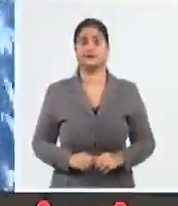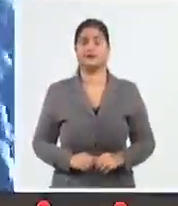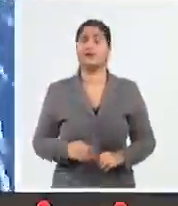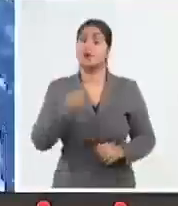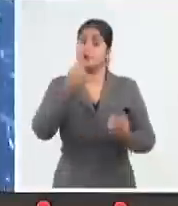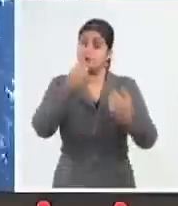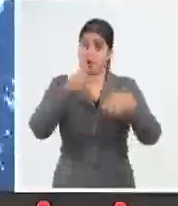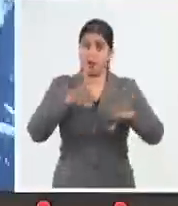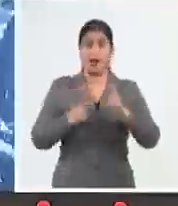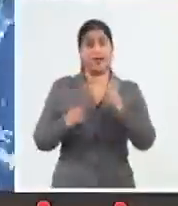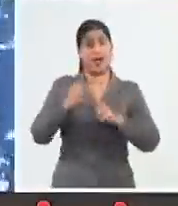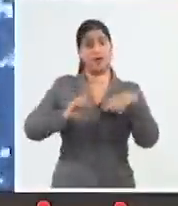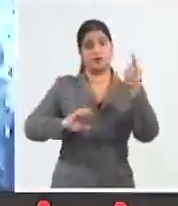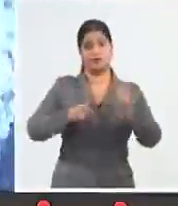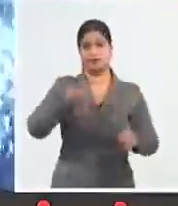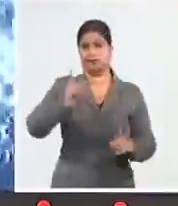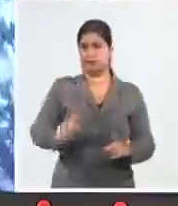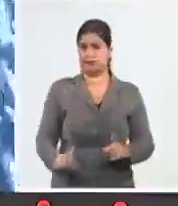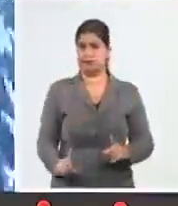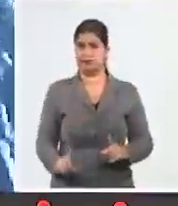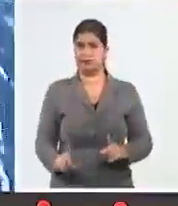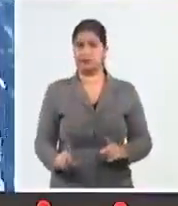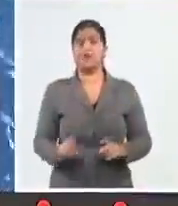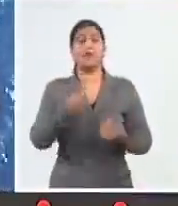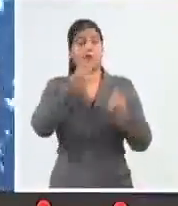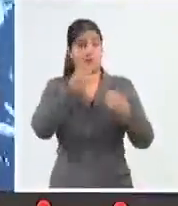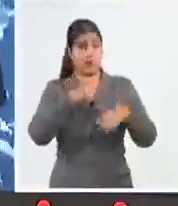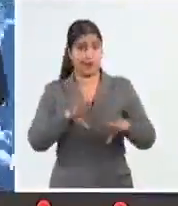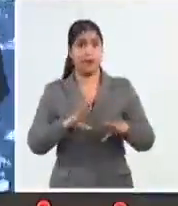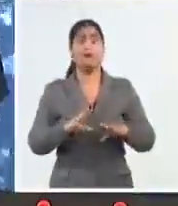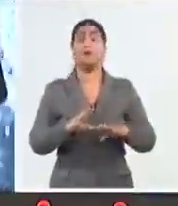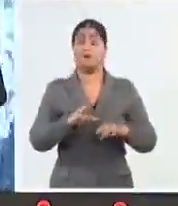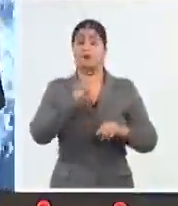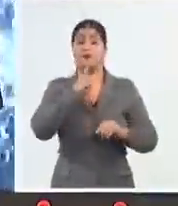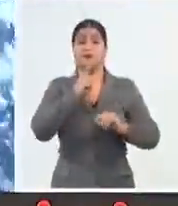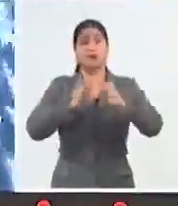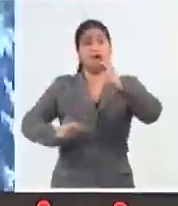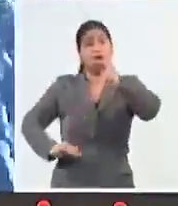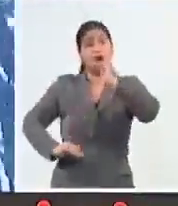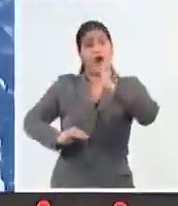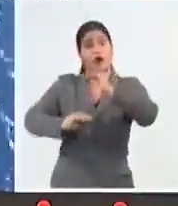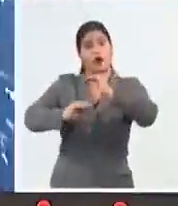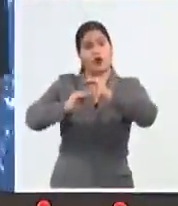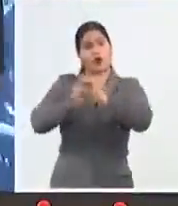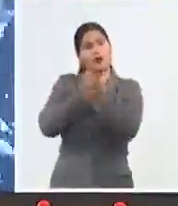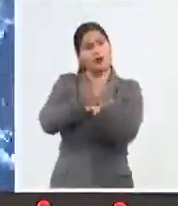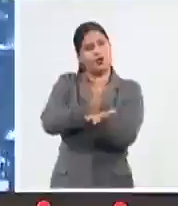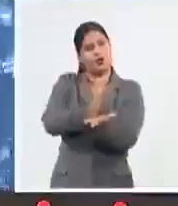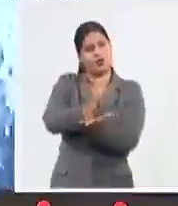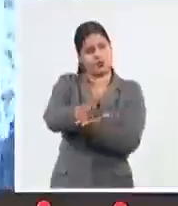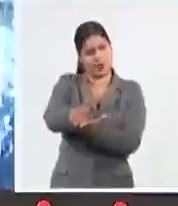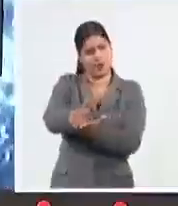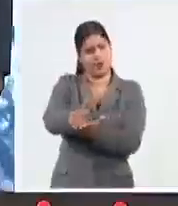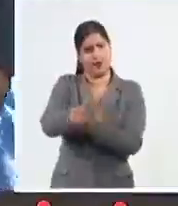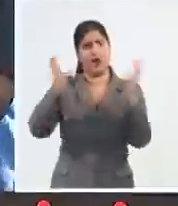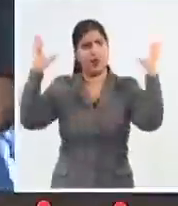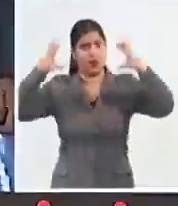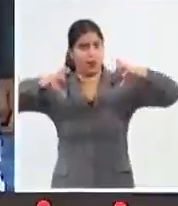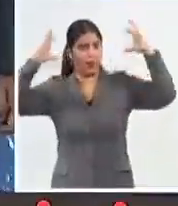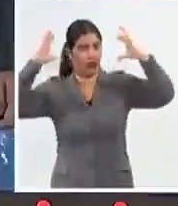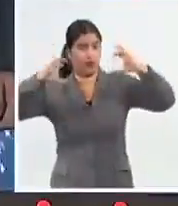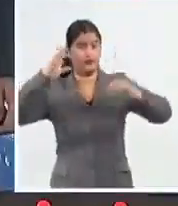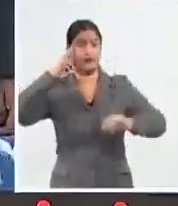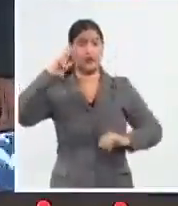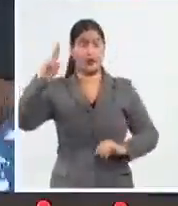eléctrica que totalizara precipitaciones en muy corto tiempo con un acumulado bastante significado. Recuerden que las